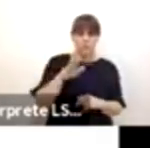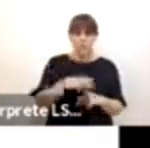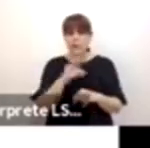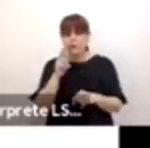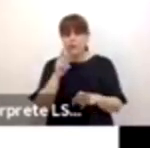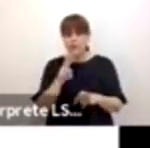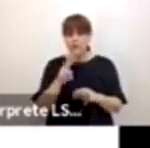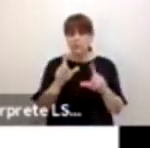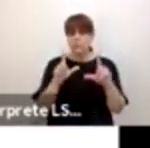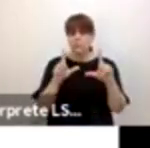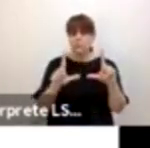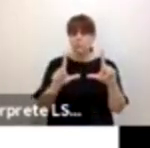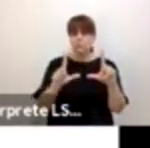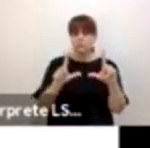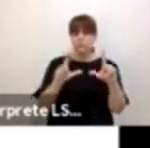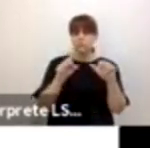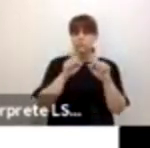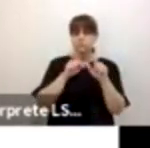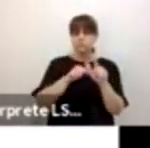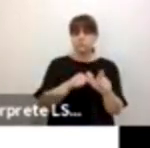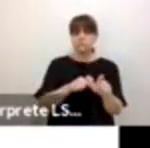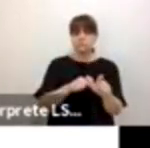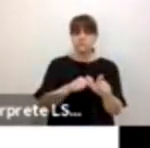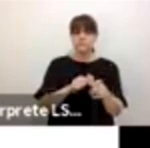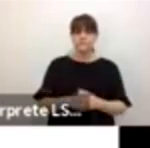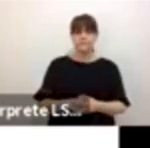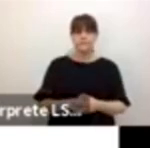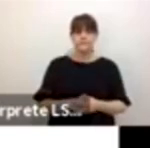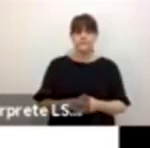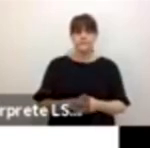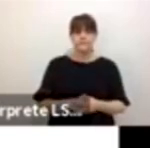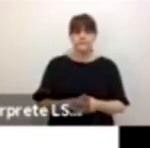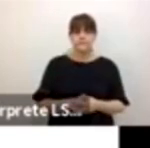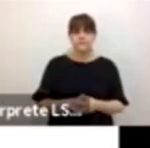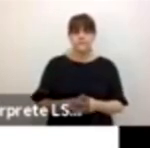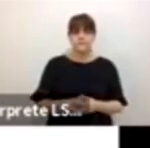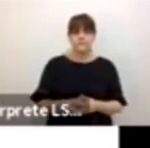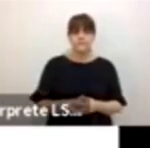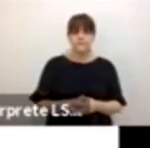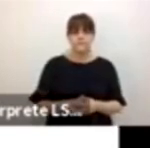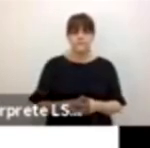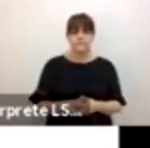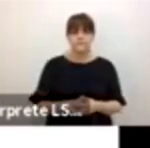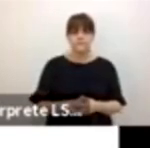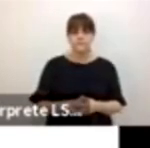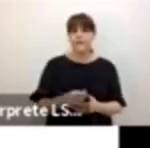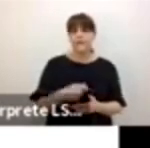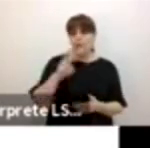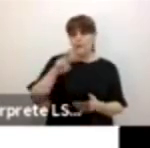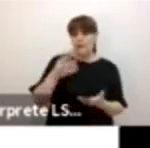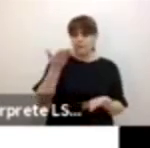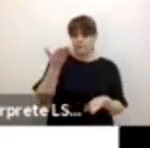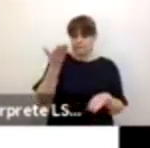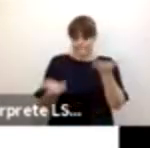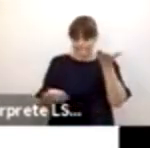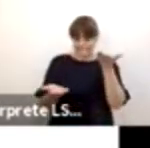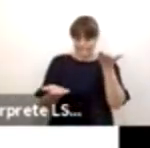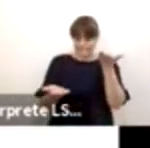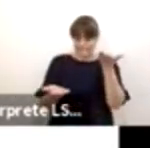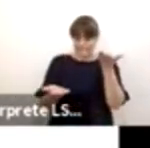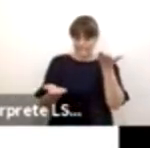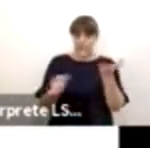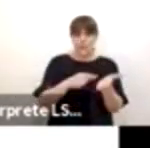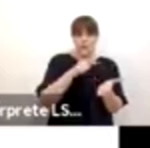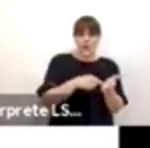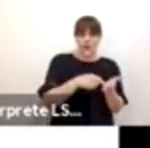respuesta a este tipo de desigualdades. Guarderías,